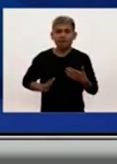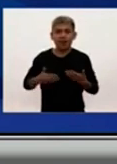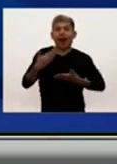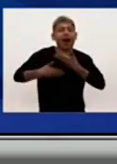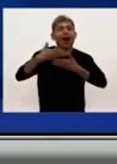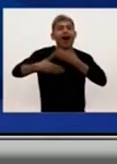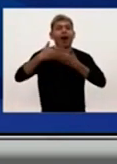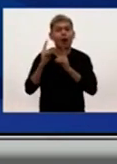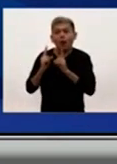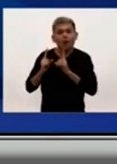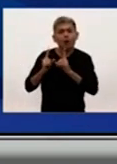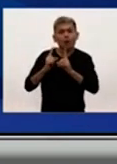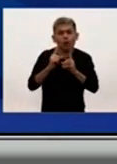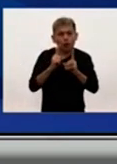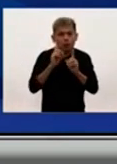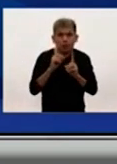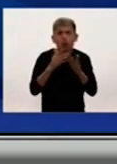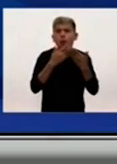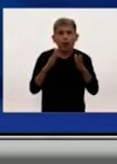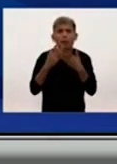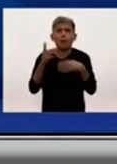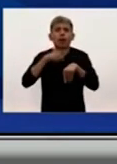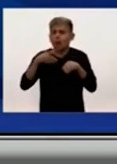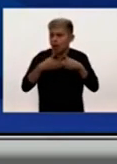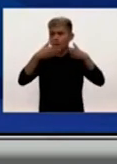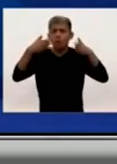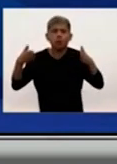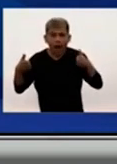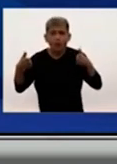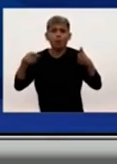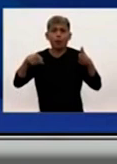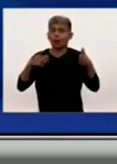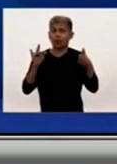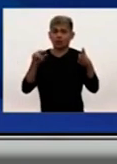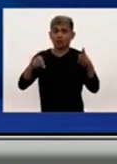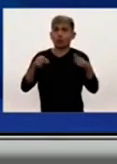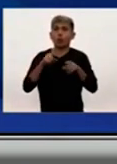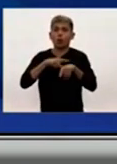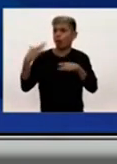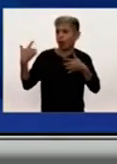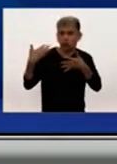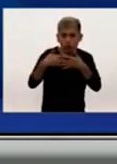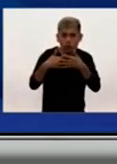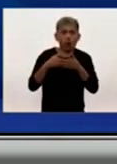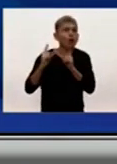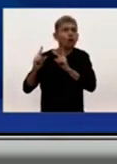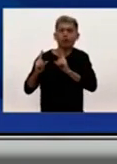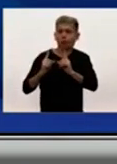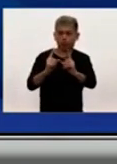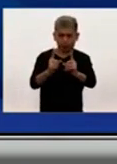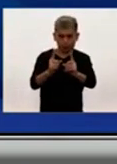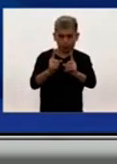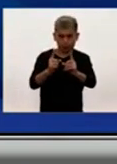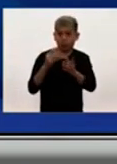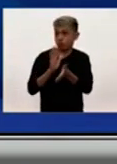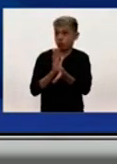sosteniendo esta etapa y esta fase tan difícil del tiempo que llevamos transitando en estos